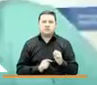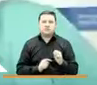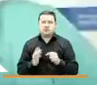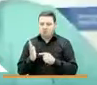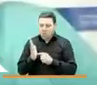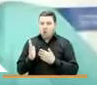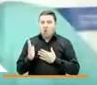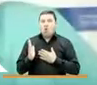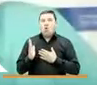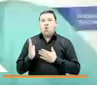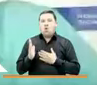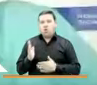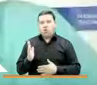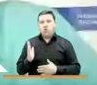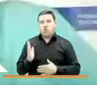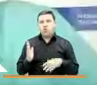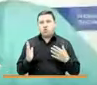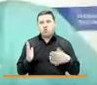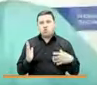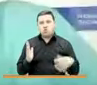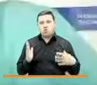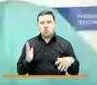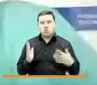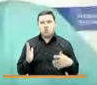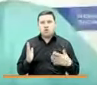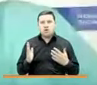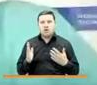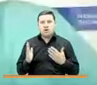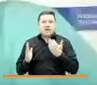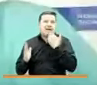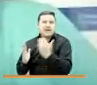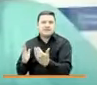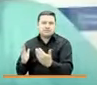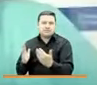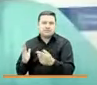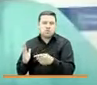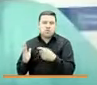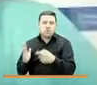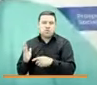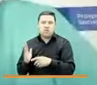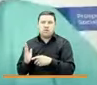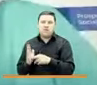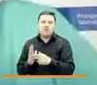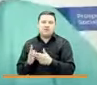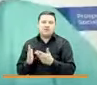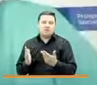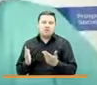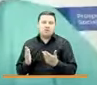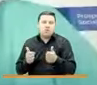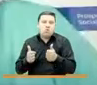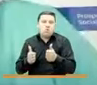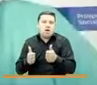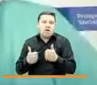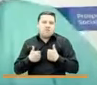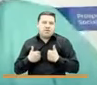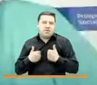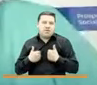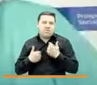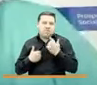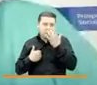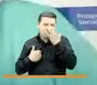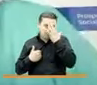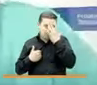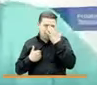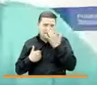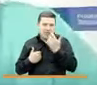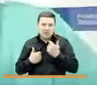es algo muy gratificante, muy, muy bueno para mí, porque, pues, en esos momentos